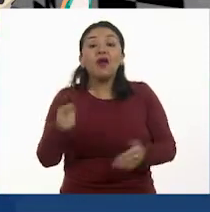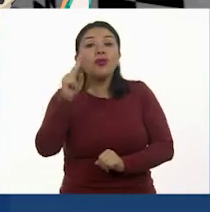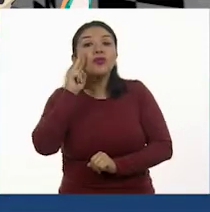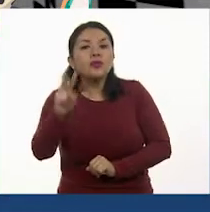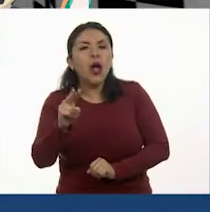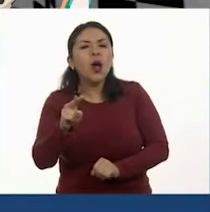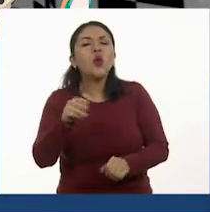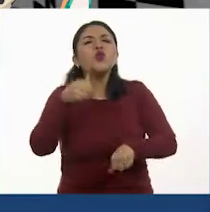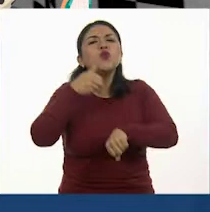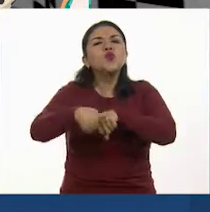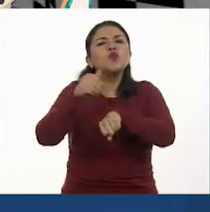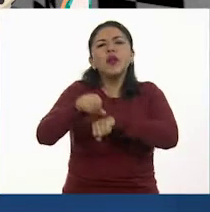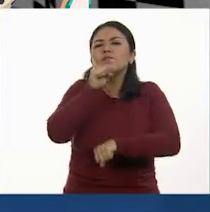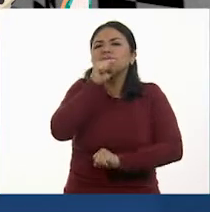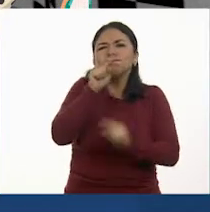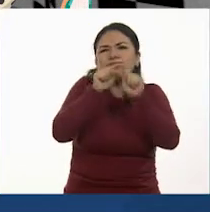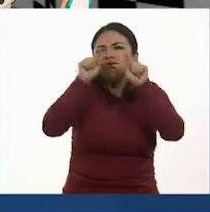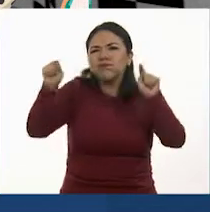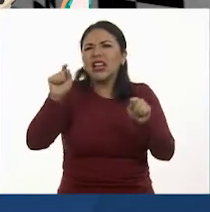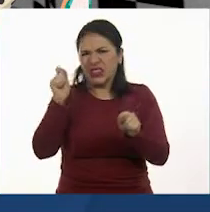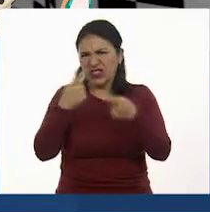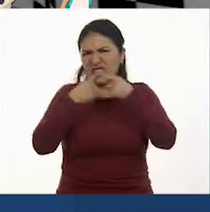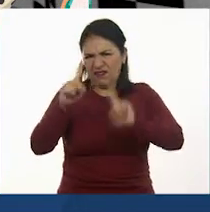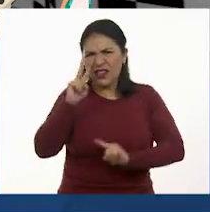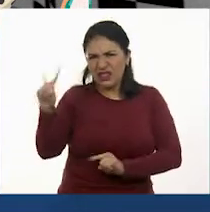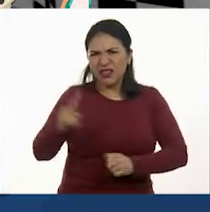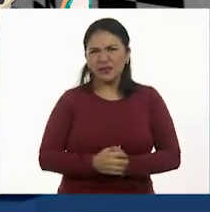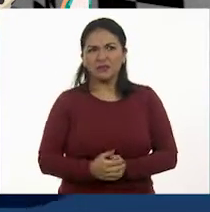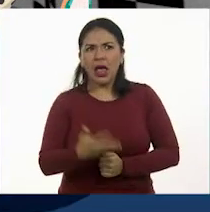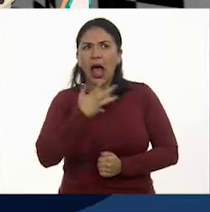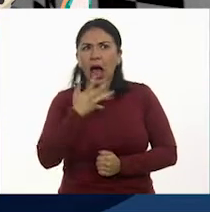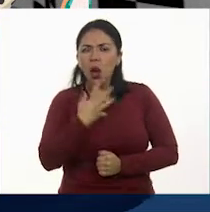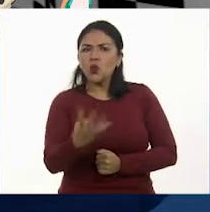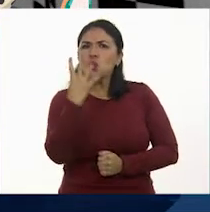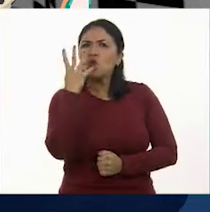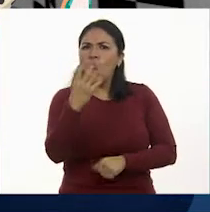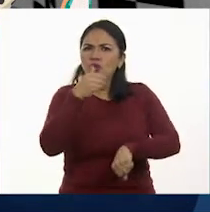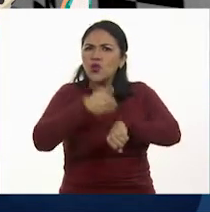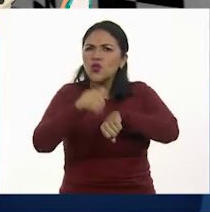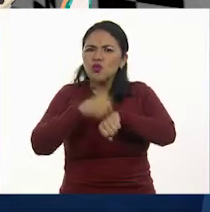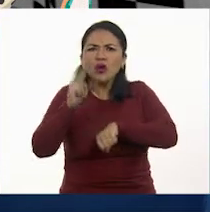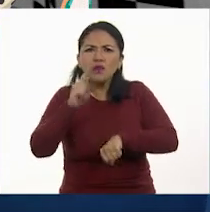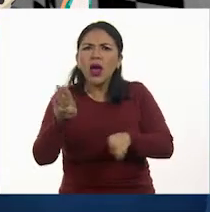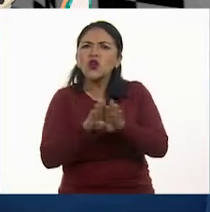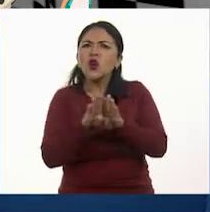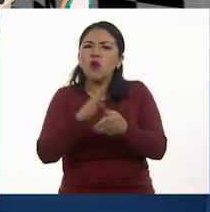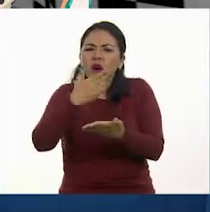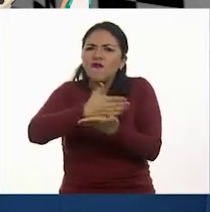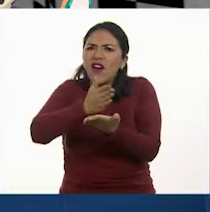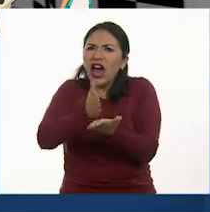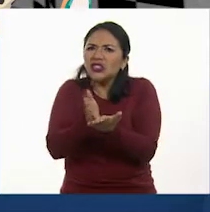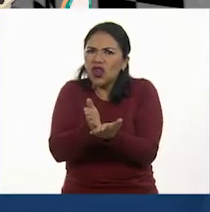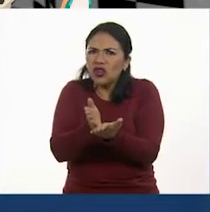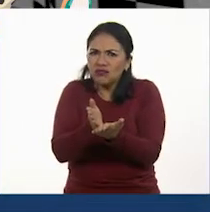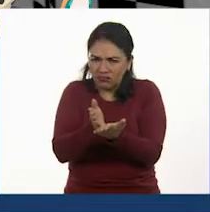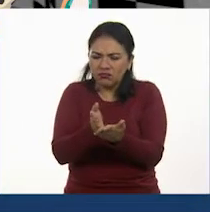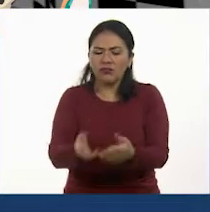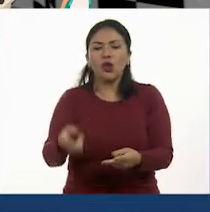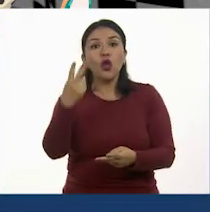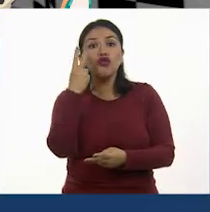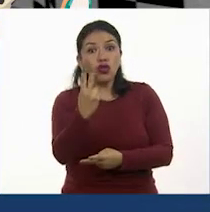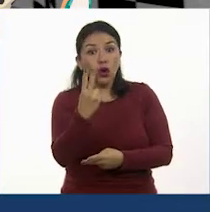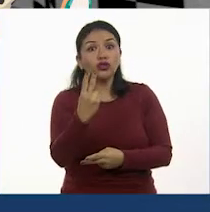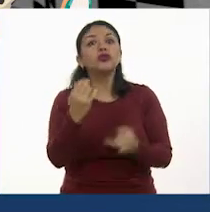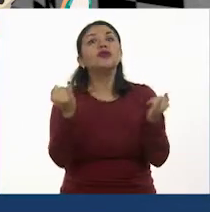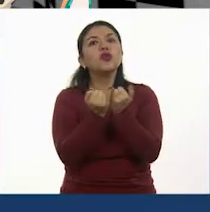tipo de números tenemos. Tenemos cuatro números expresados como fracciones del recorrido, dos números